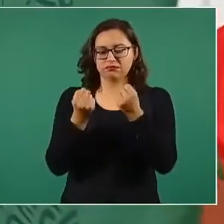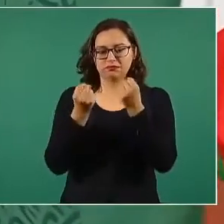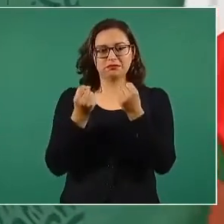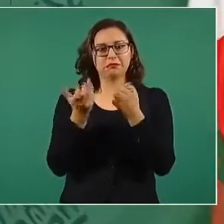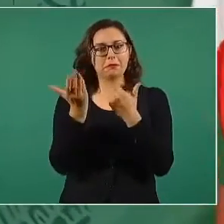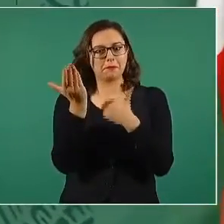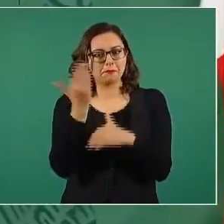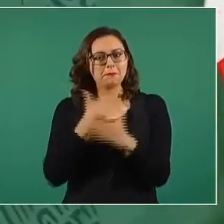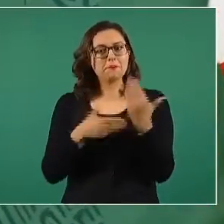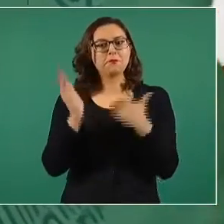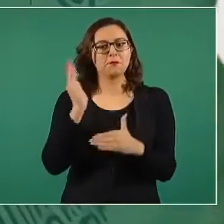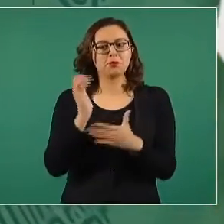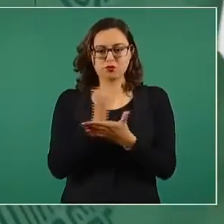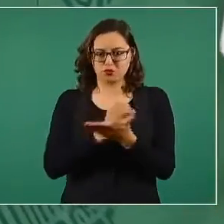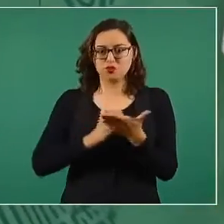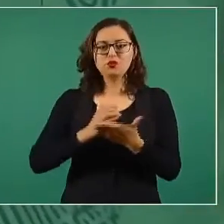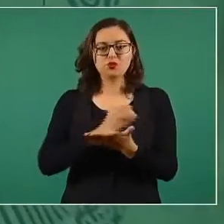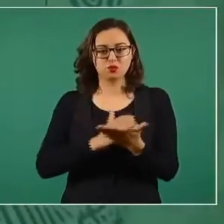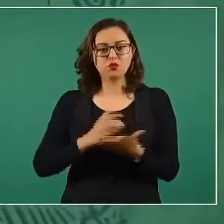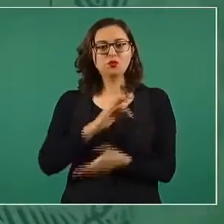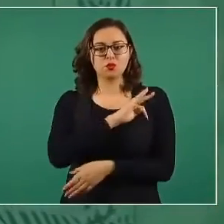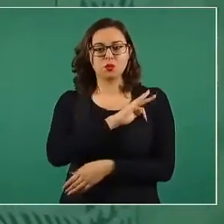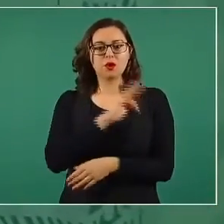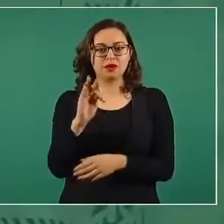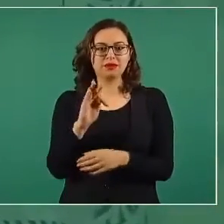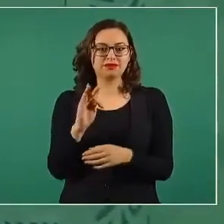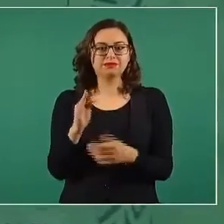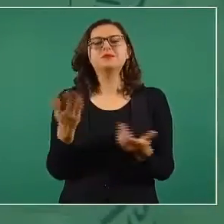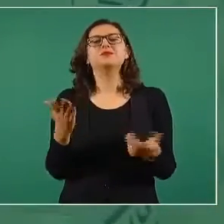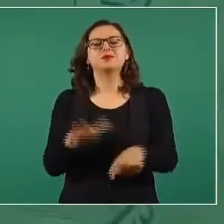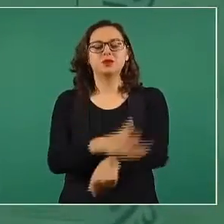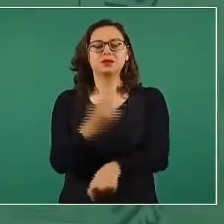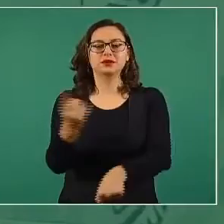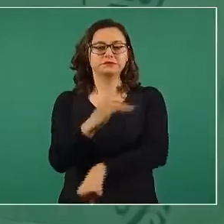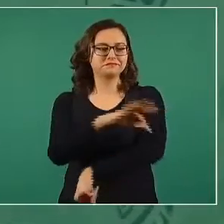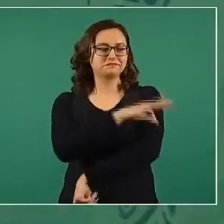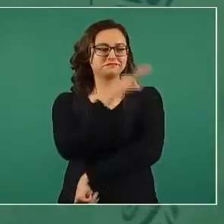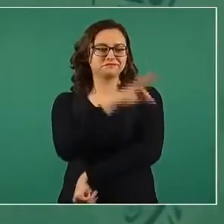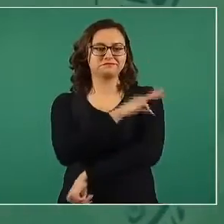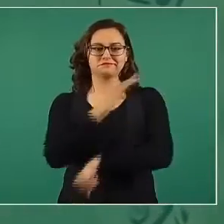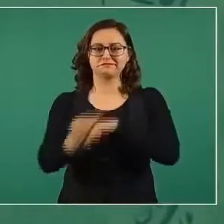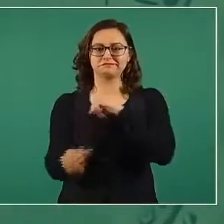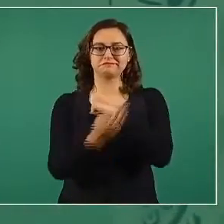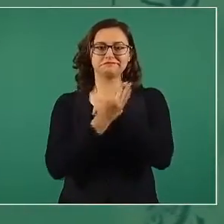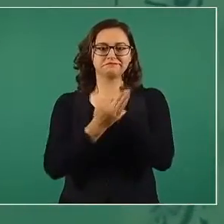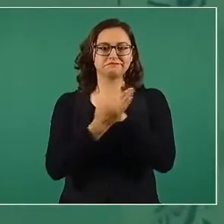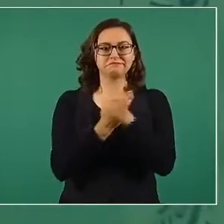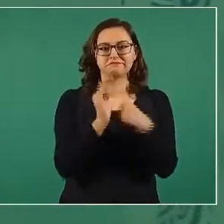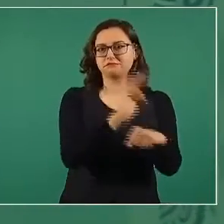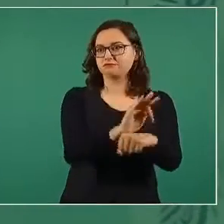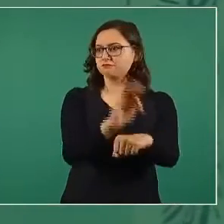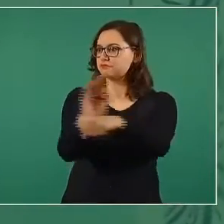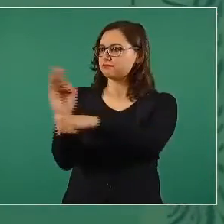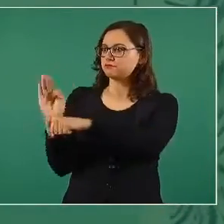contamos con la vacuna, si estamos protegidos con la vacuna,